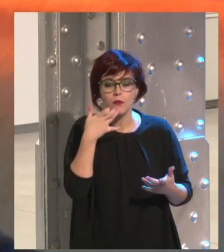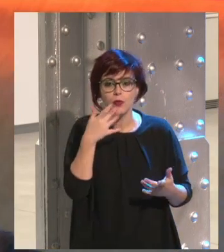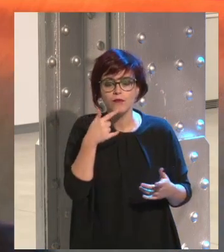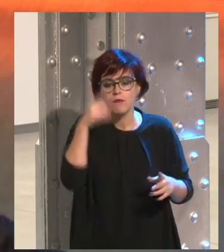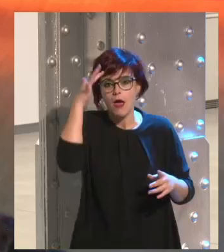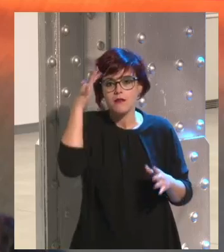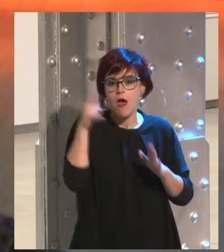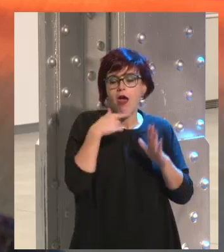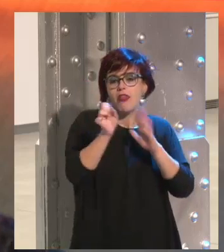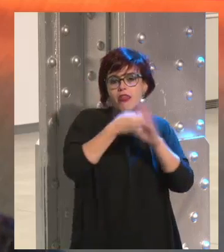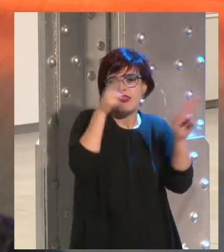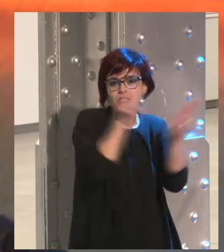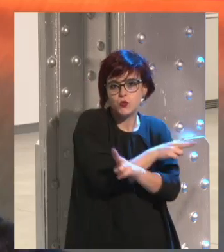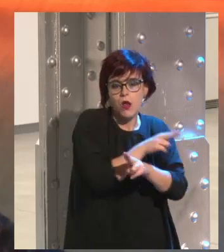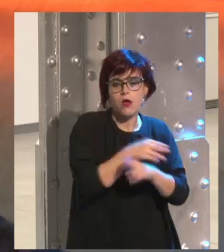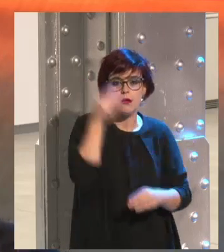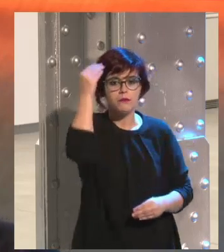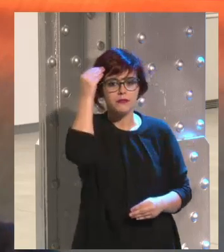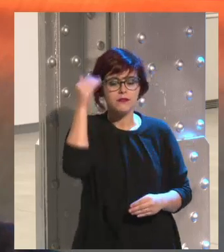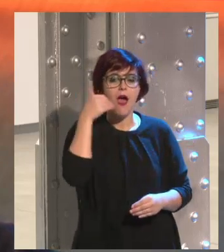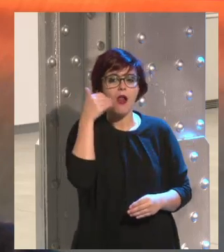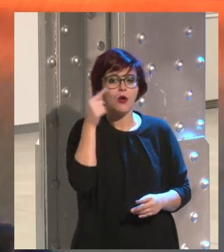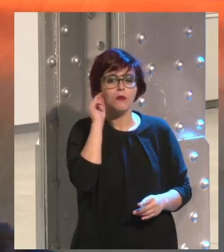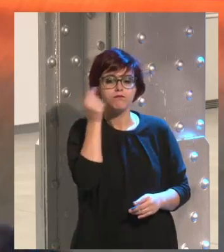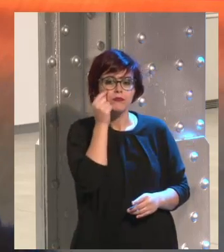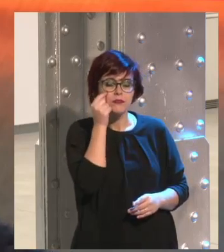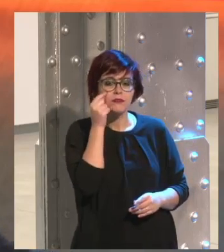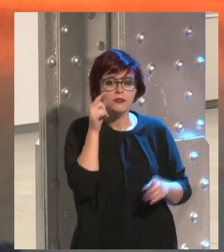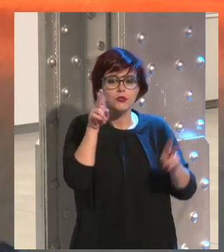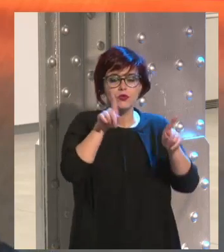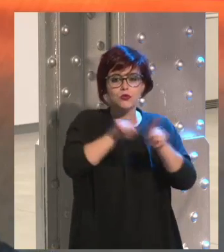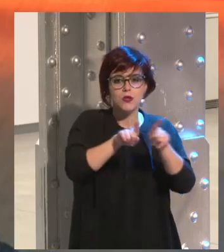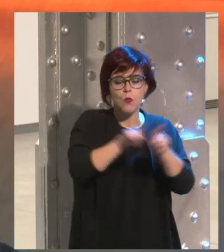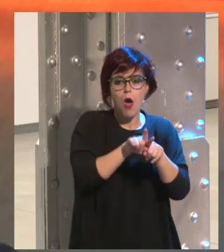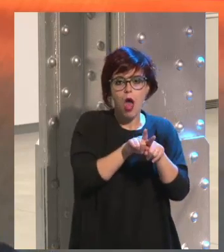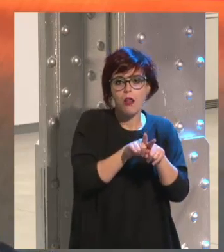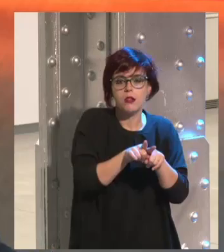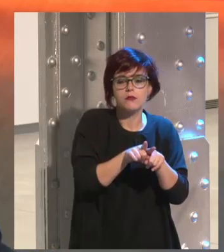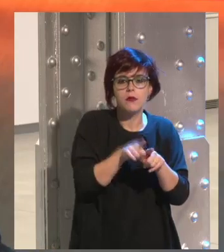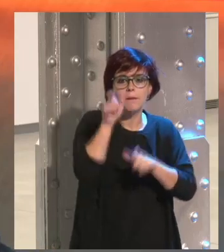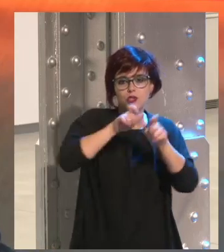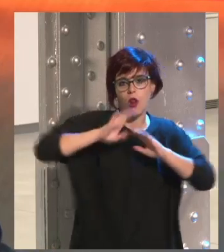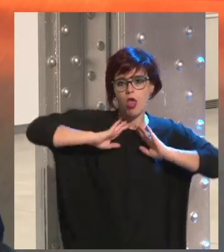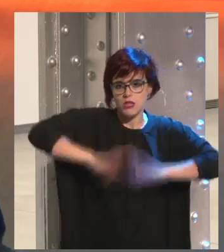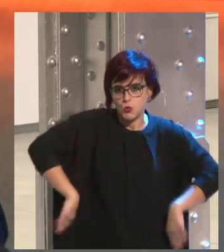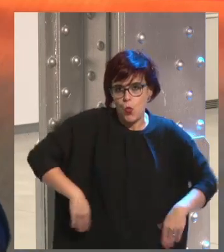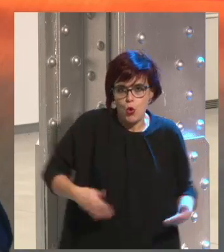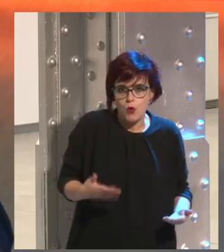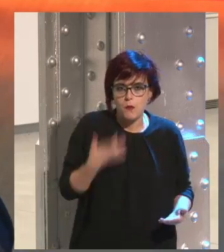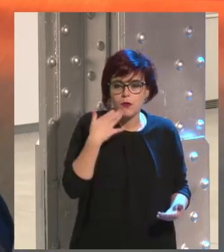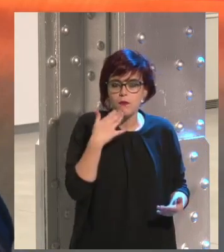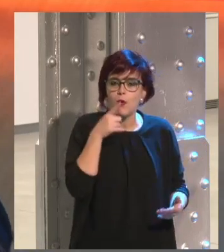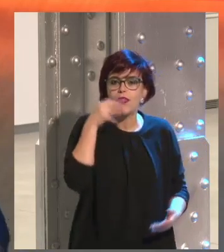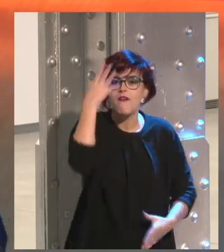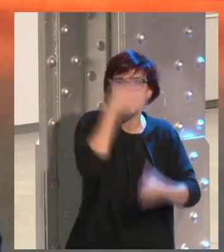censurar algo pensando que hay mucha piel, hay un sistema que detecta que hay mucha piel, entonces si hay gente desnuda, pero a mejor te puedes